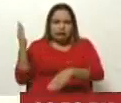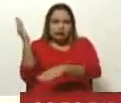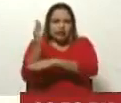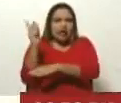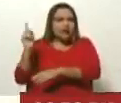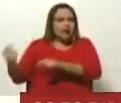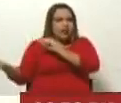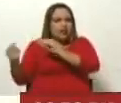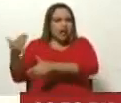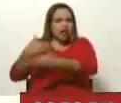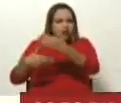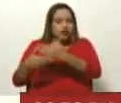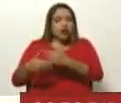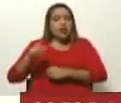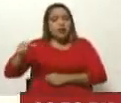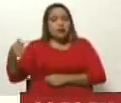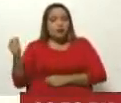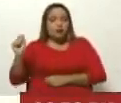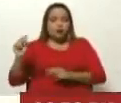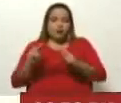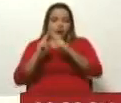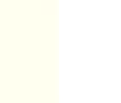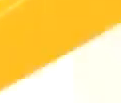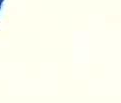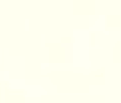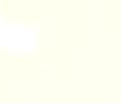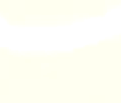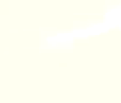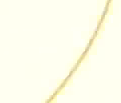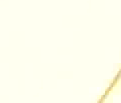hablamos de diálogo, en la próxima parte, en Punto de Encontro. Ya regresamos.